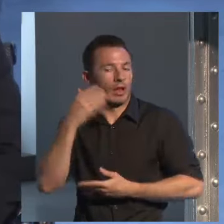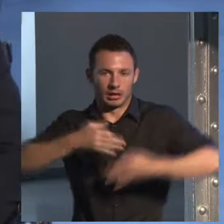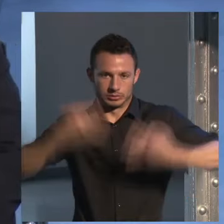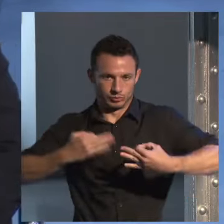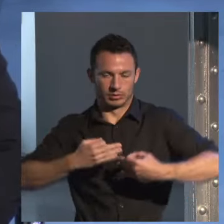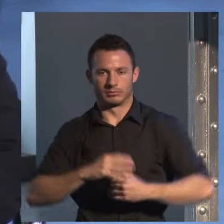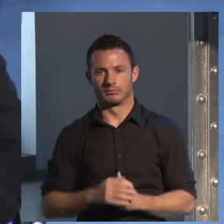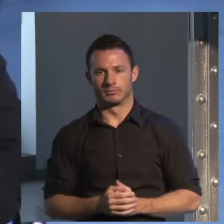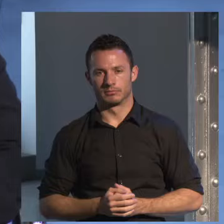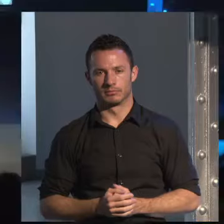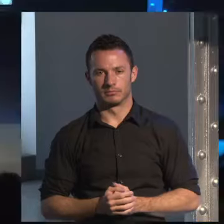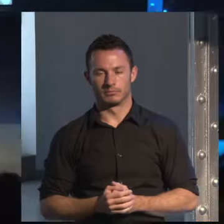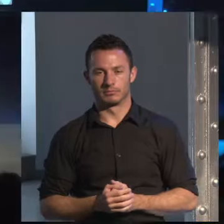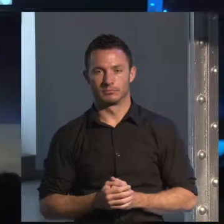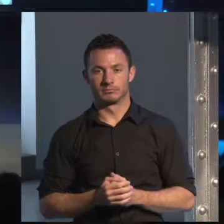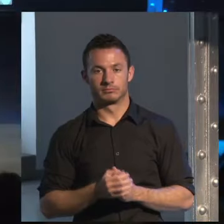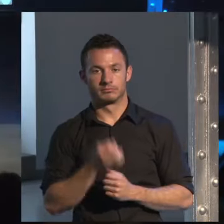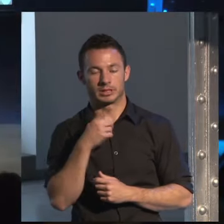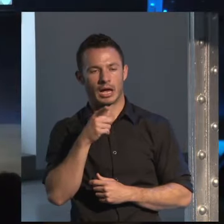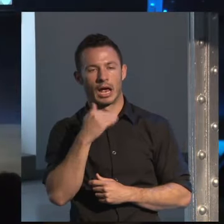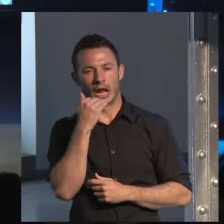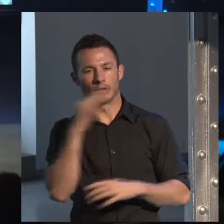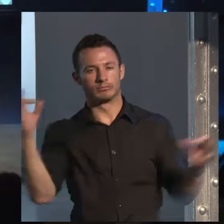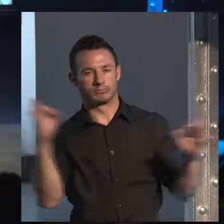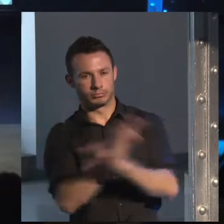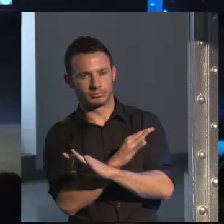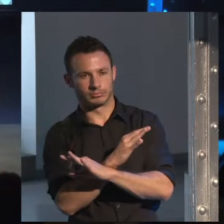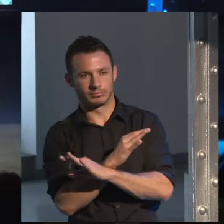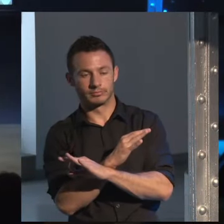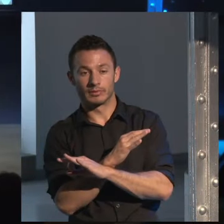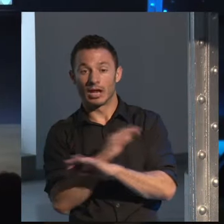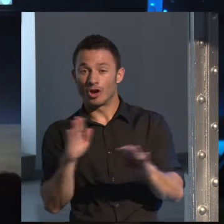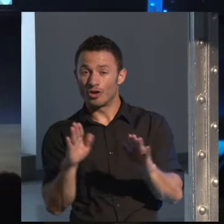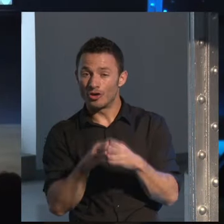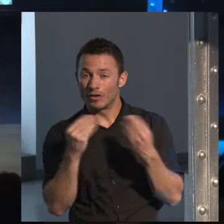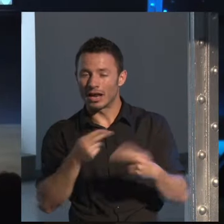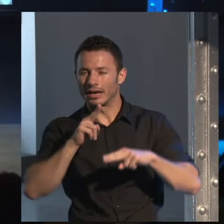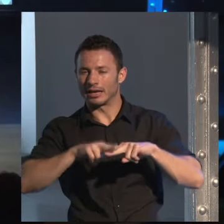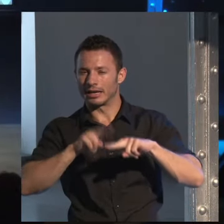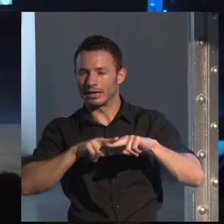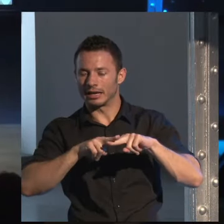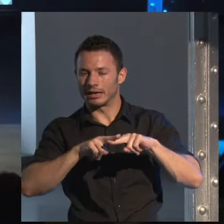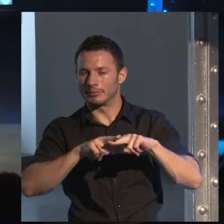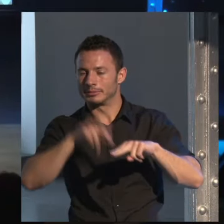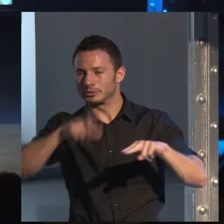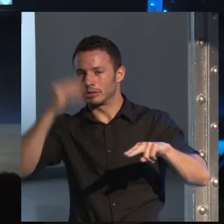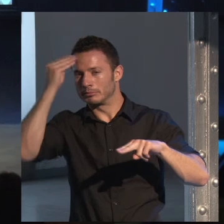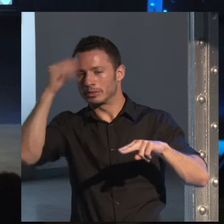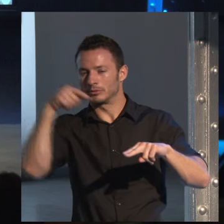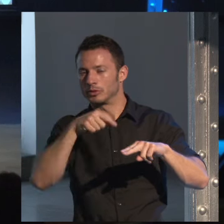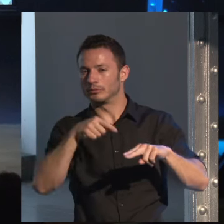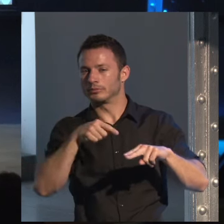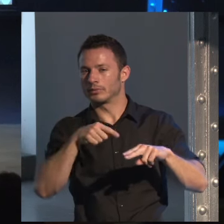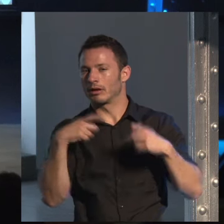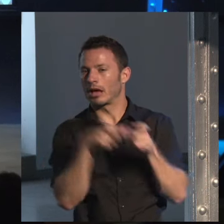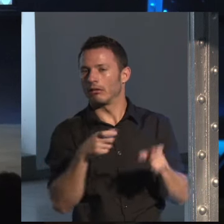Mira, hay un equívoco con respecto a la novela negra y es que se le ha considerado un género menor